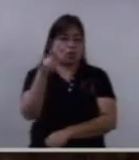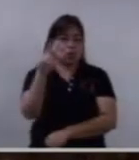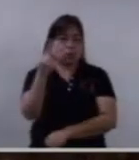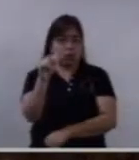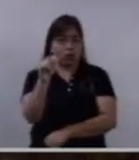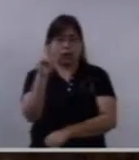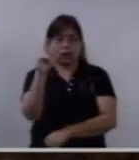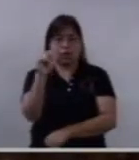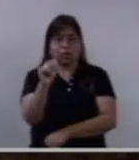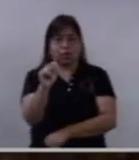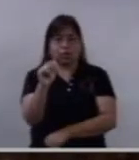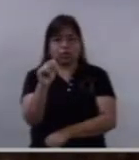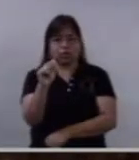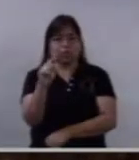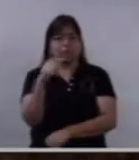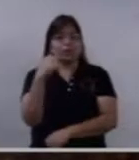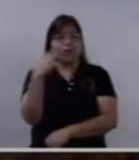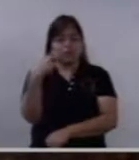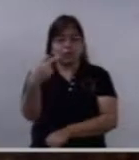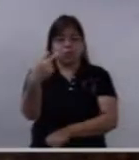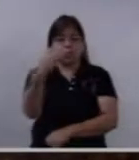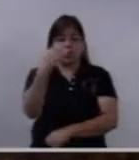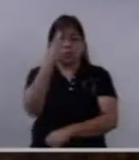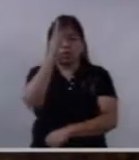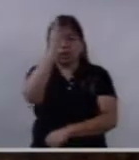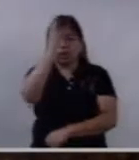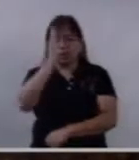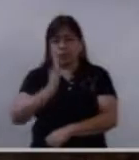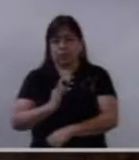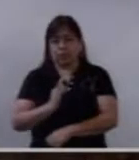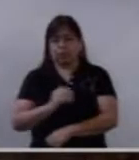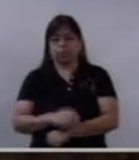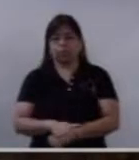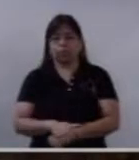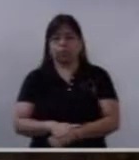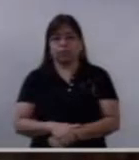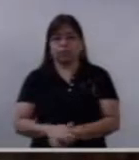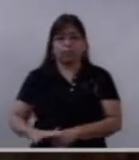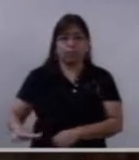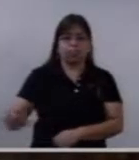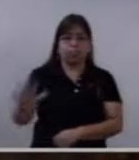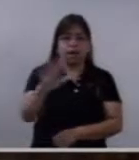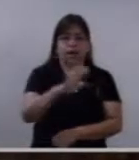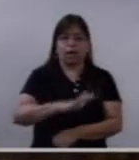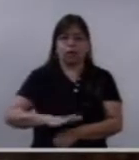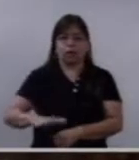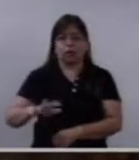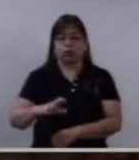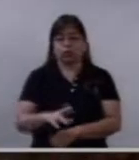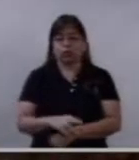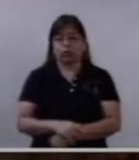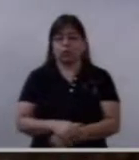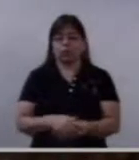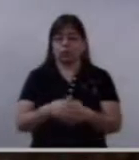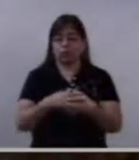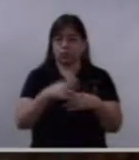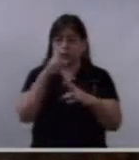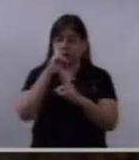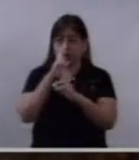televisión, siguen la Santa Misa. A todos los saludamos con respeto